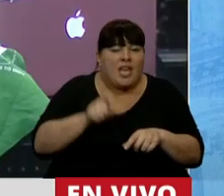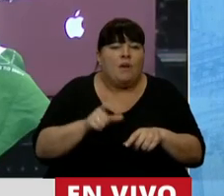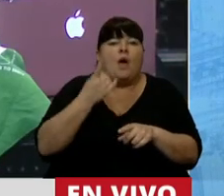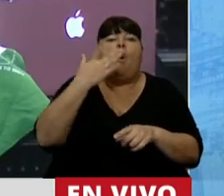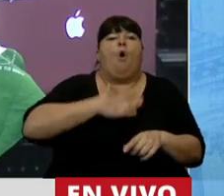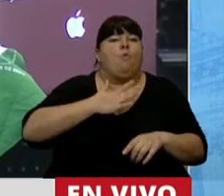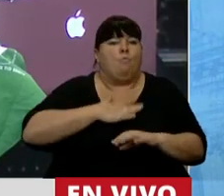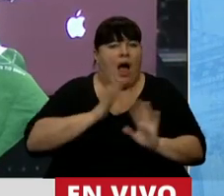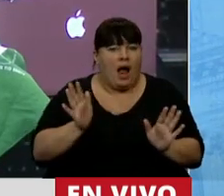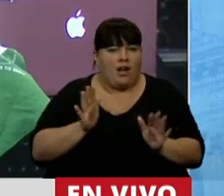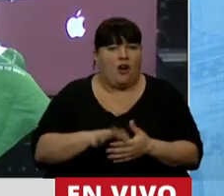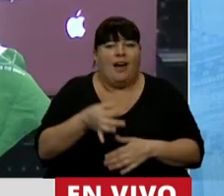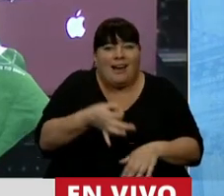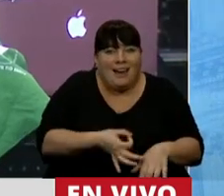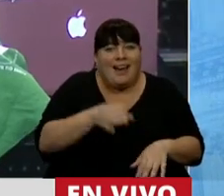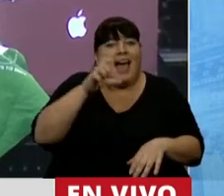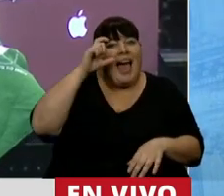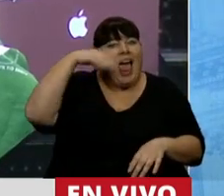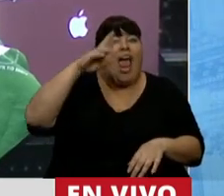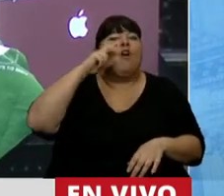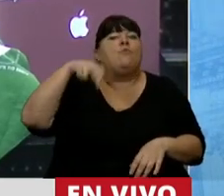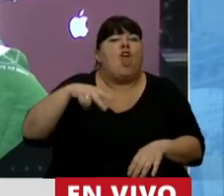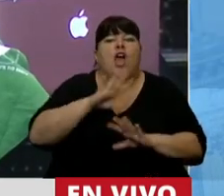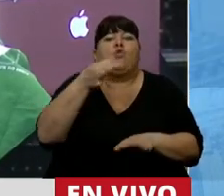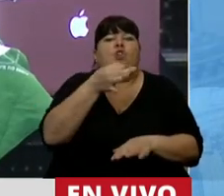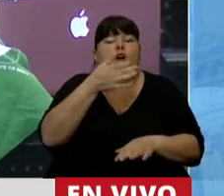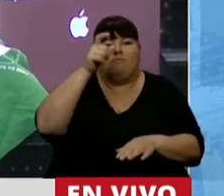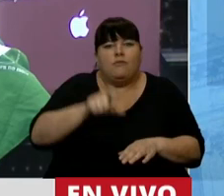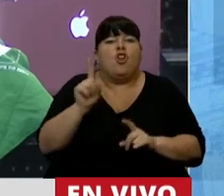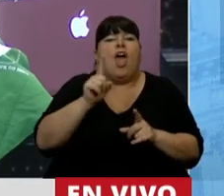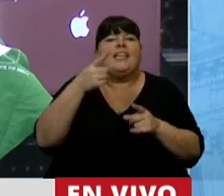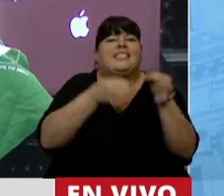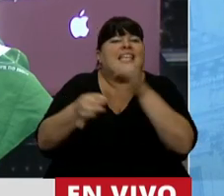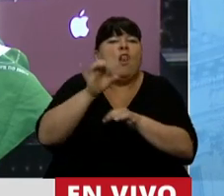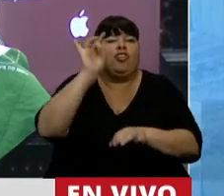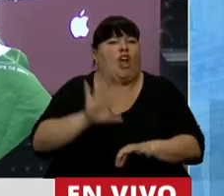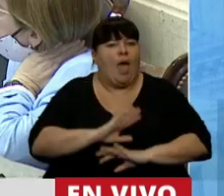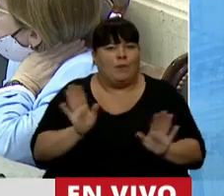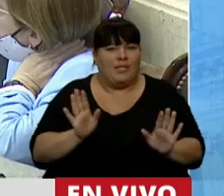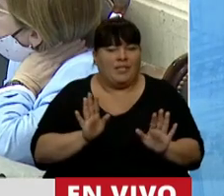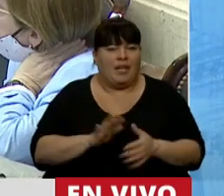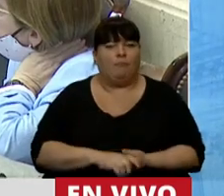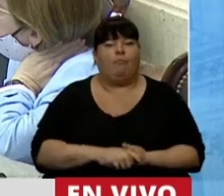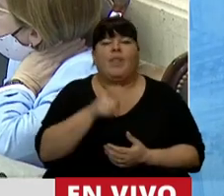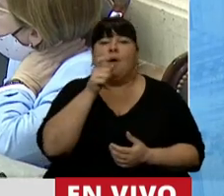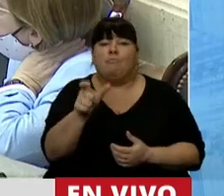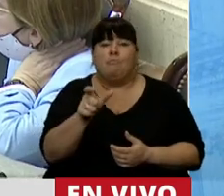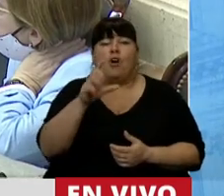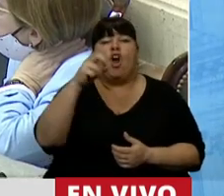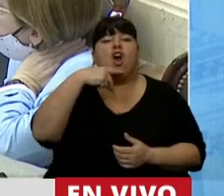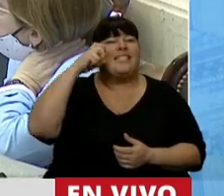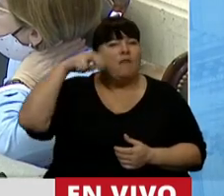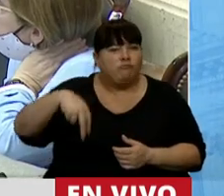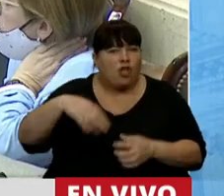la especie humana. El embrión es un organismo y no solamente un conjunto de células. El término concepción